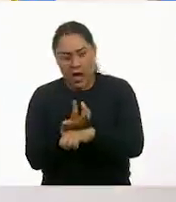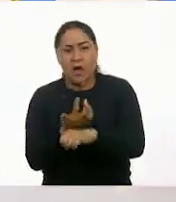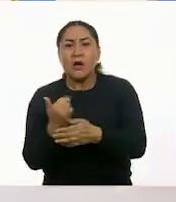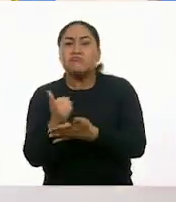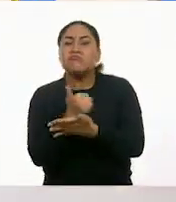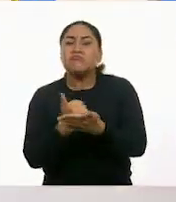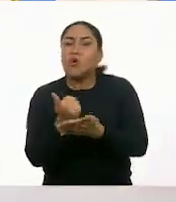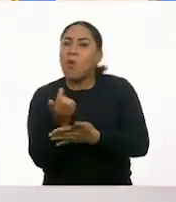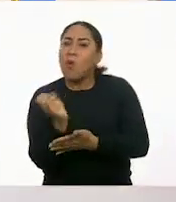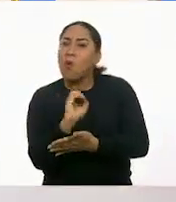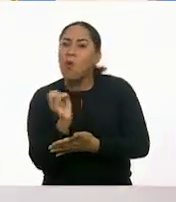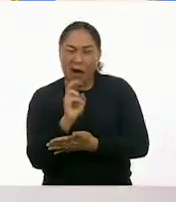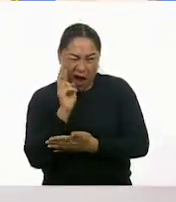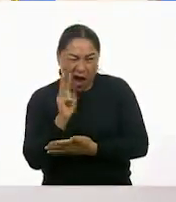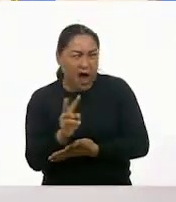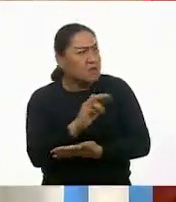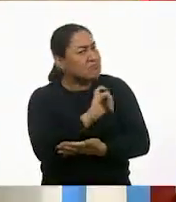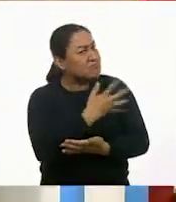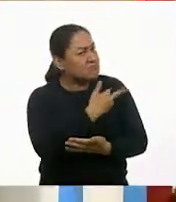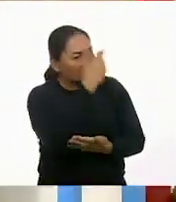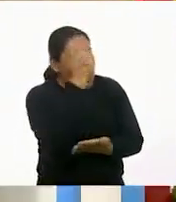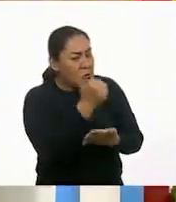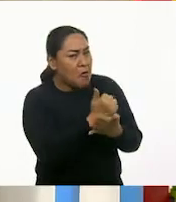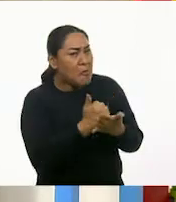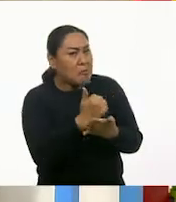azules? No, no nos han salido muchos azules.